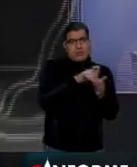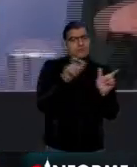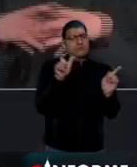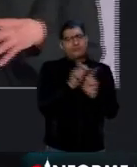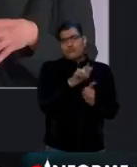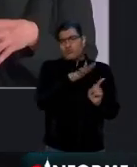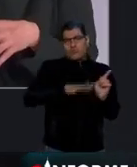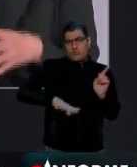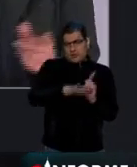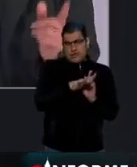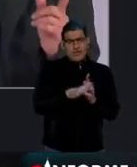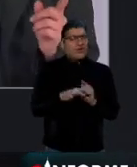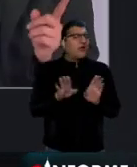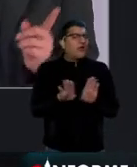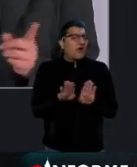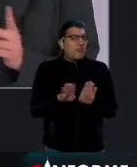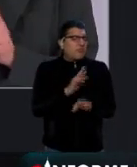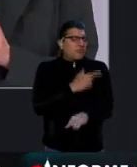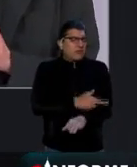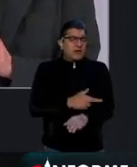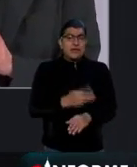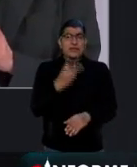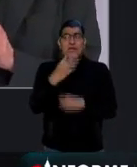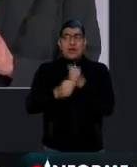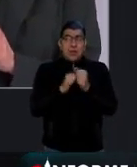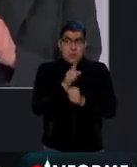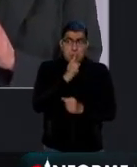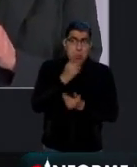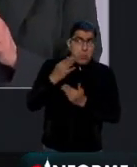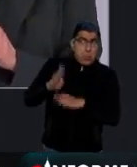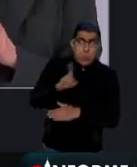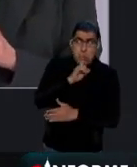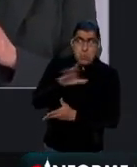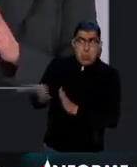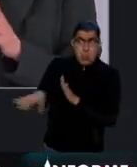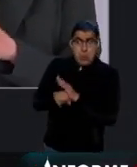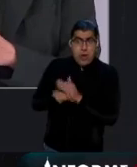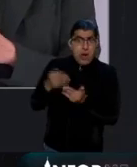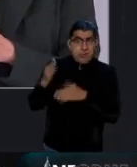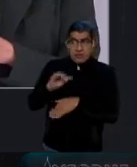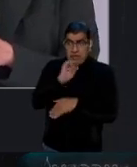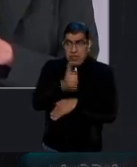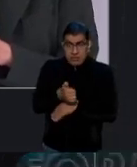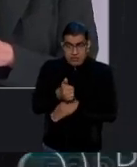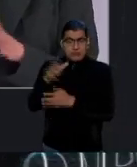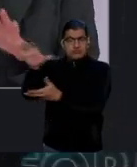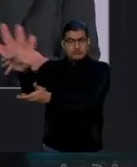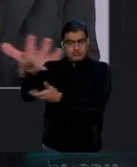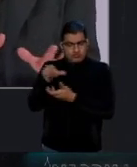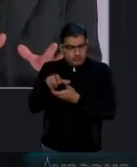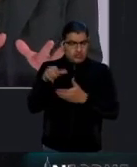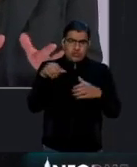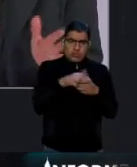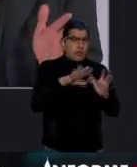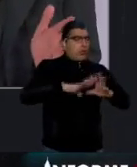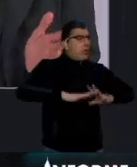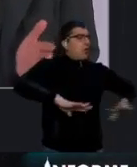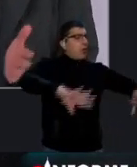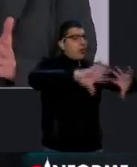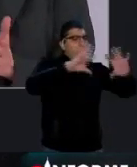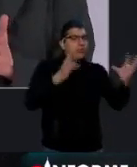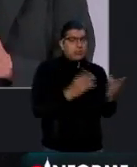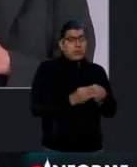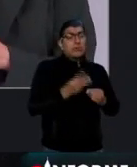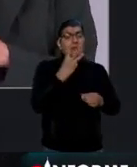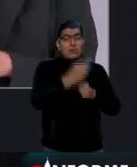El procedimiento sería que si en tres años nadie reclama el dinero de una cuenta, este se concentrará en cuentas globales y al cabo